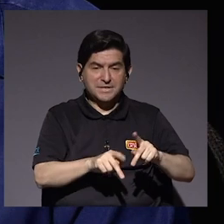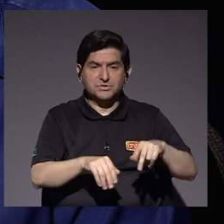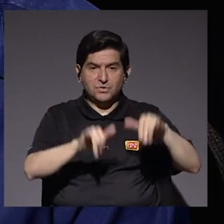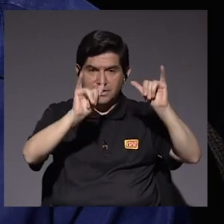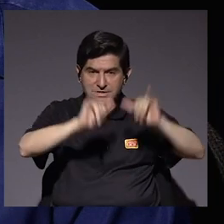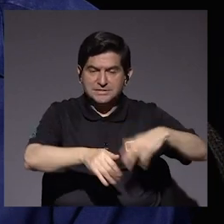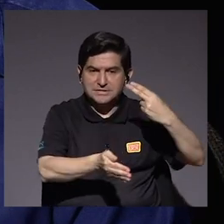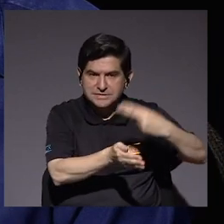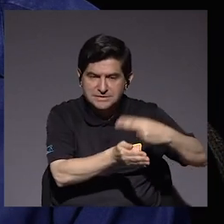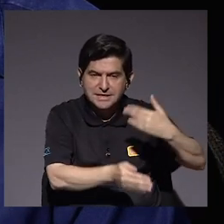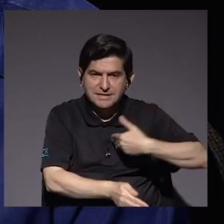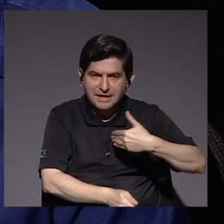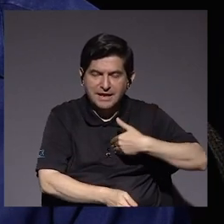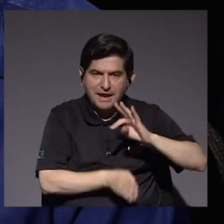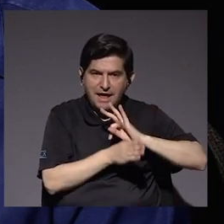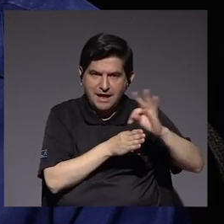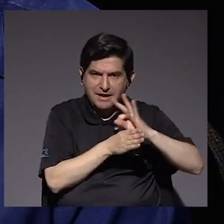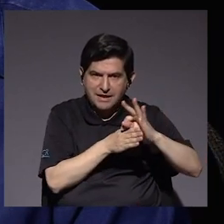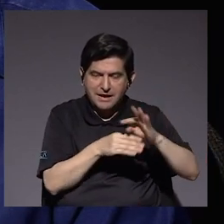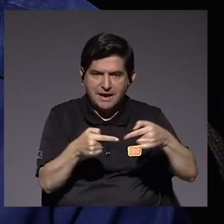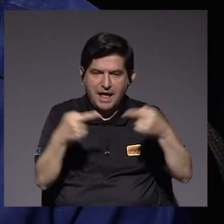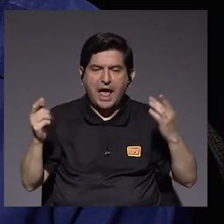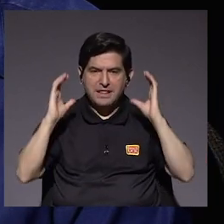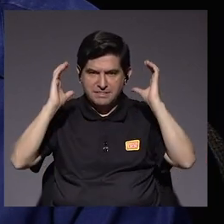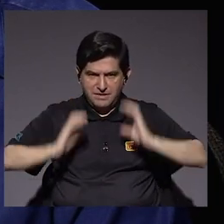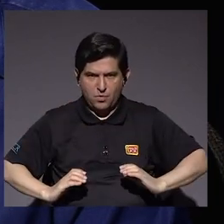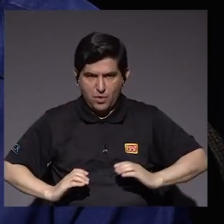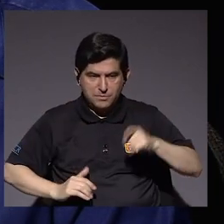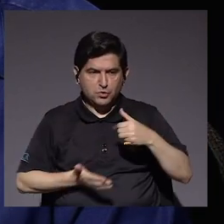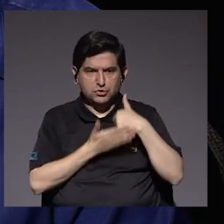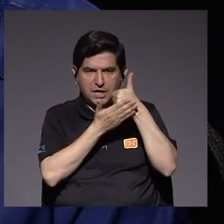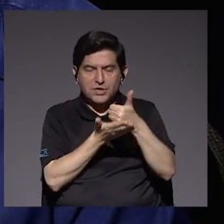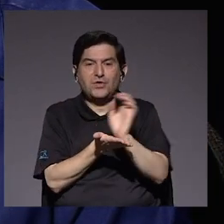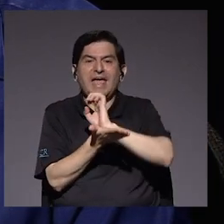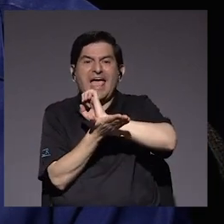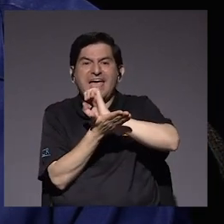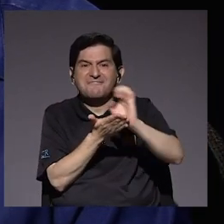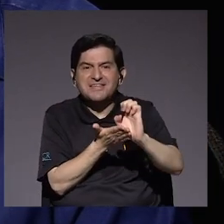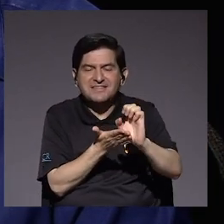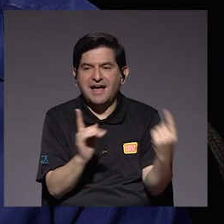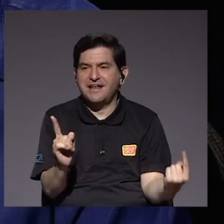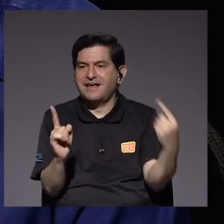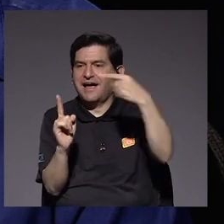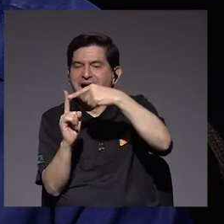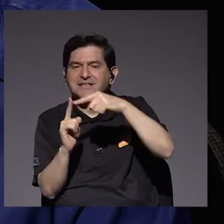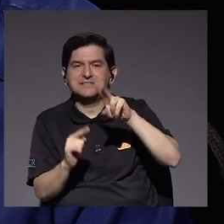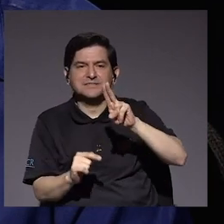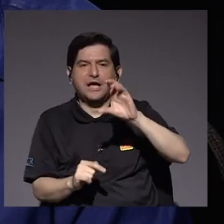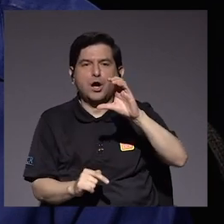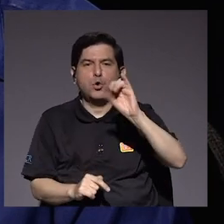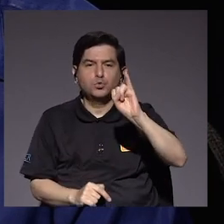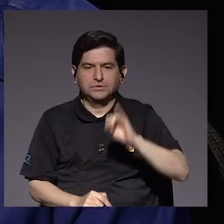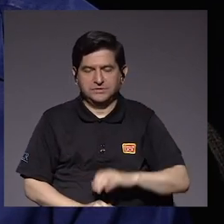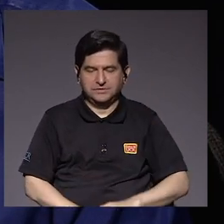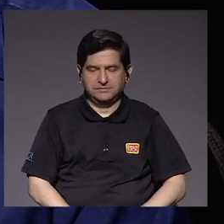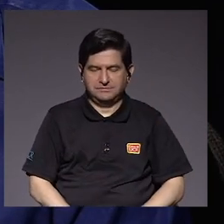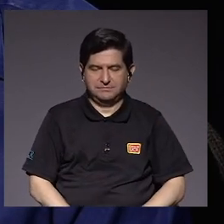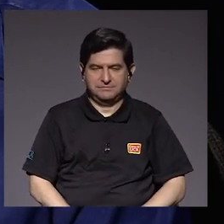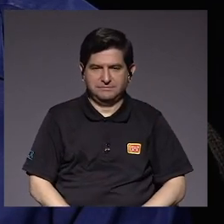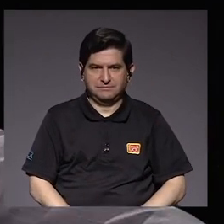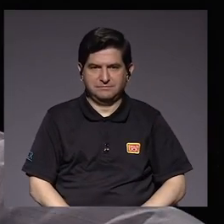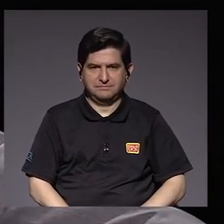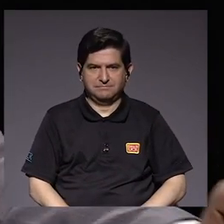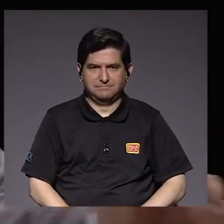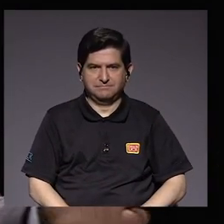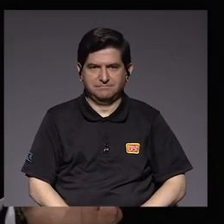hospitalizados reciban el tratamiento con anticuerpos y eso les ayuda a evitar que lleguen a la unidad de cuidados intensivos. Así es, así